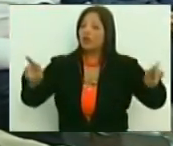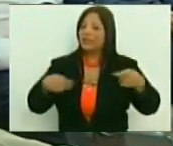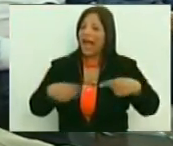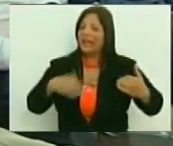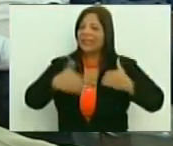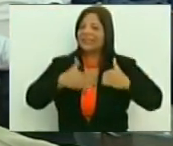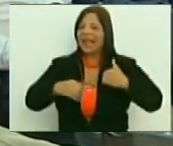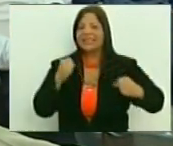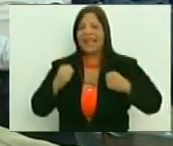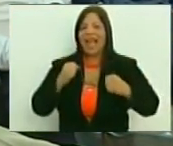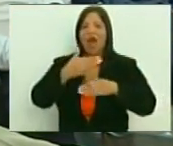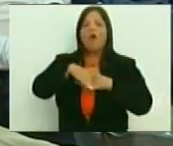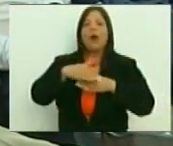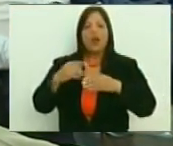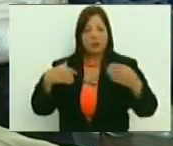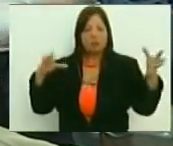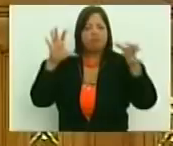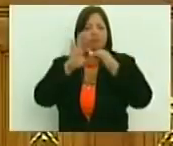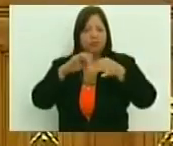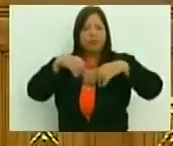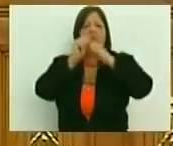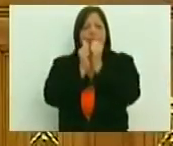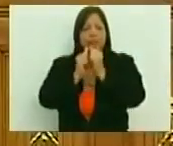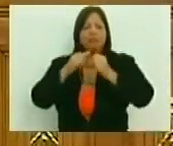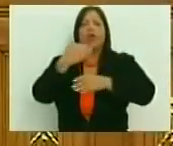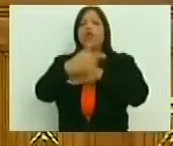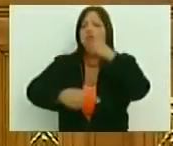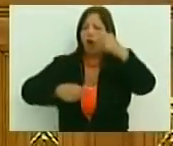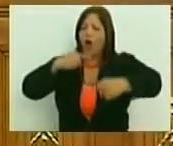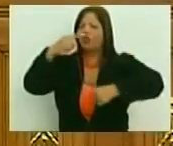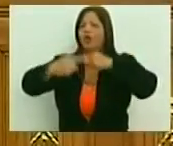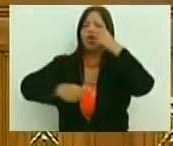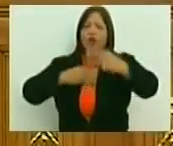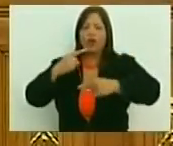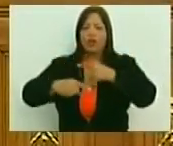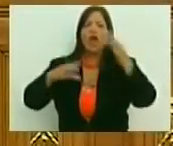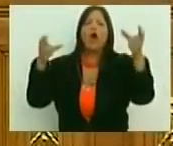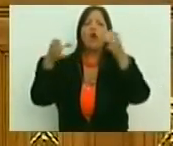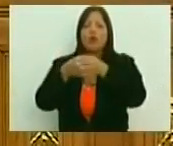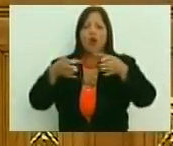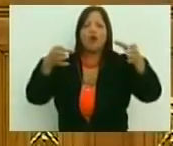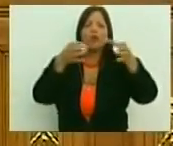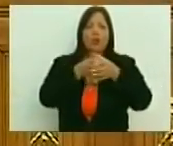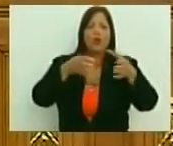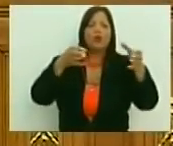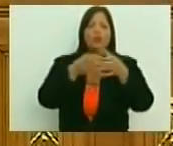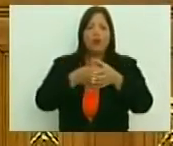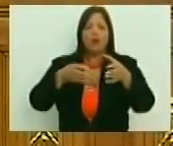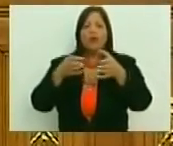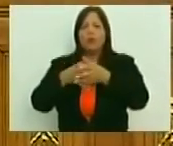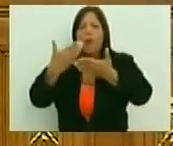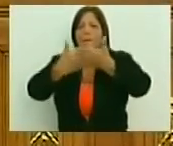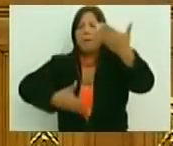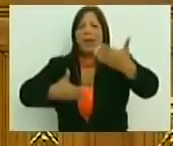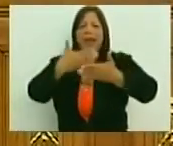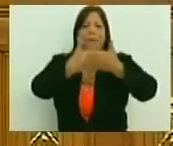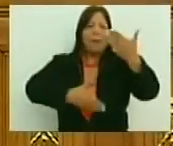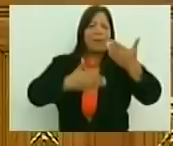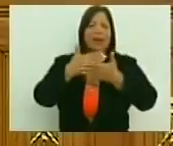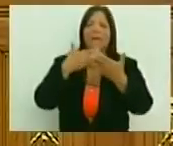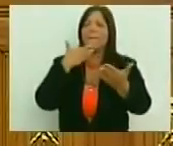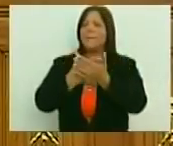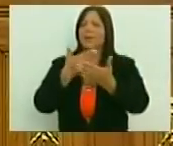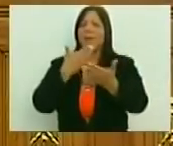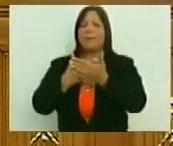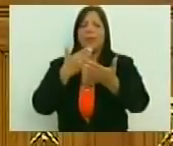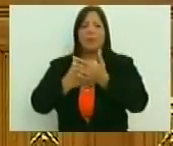y corazón urbano. Que nos estamos matando todos los días, yendo a todas las reuniones, llevando todos los papeles, todo lo que nos piden.